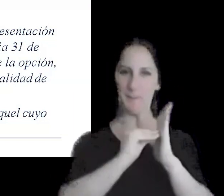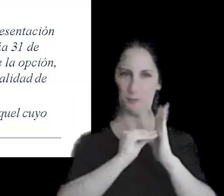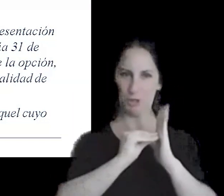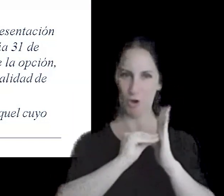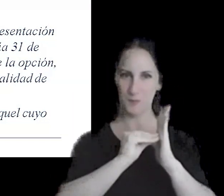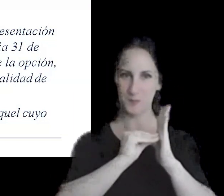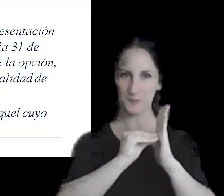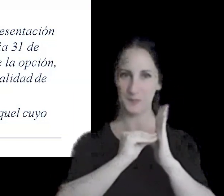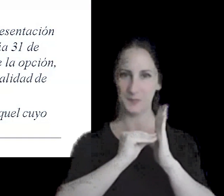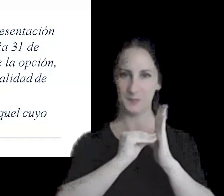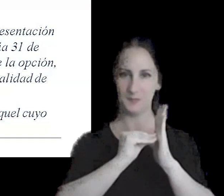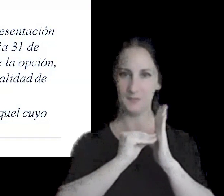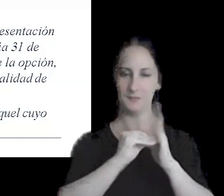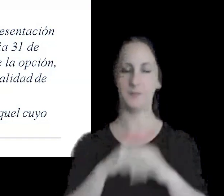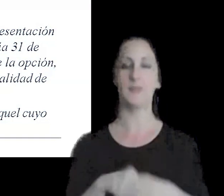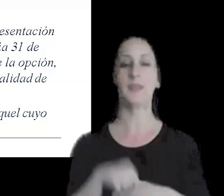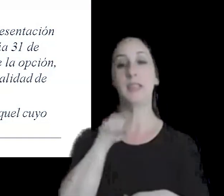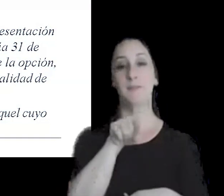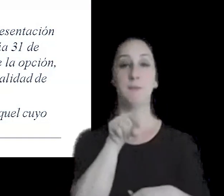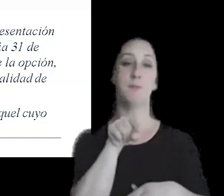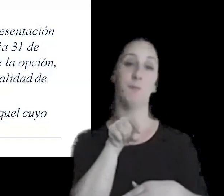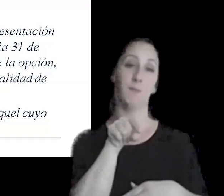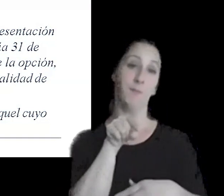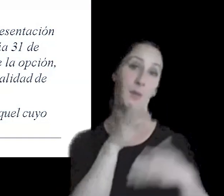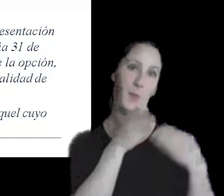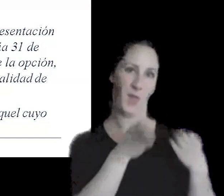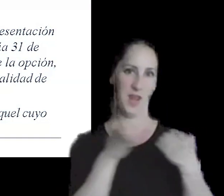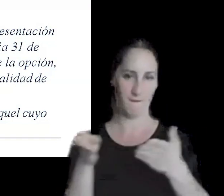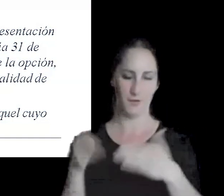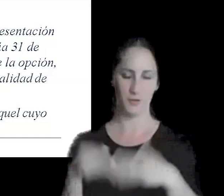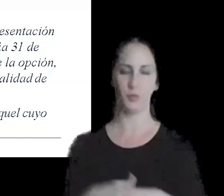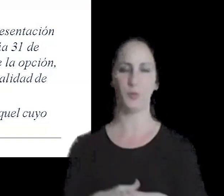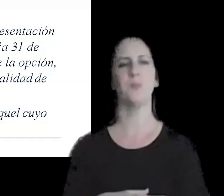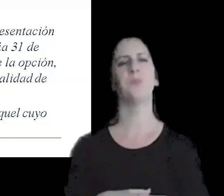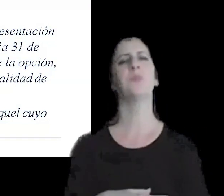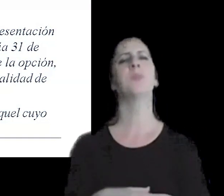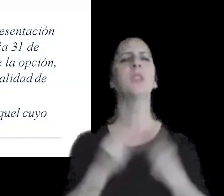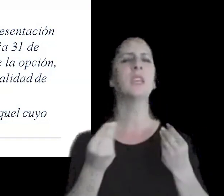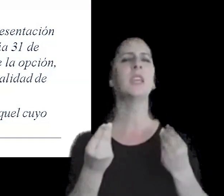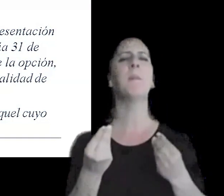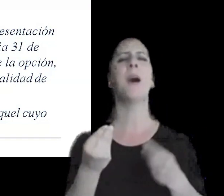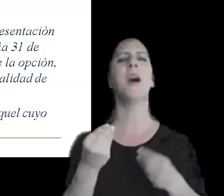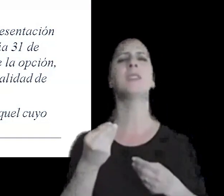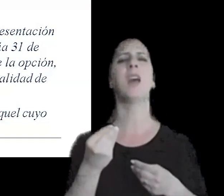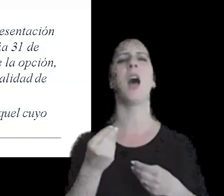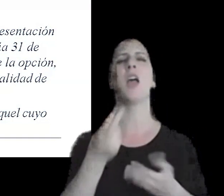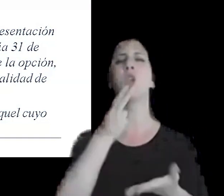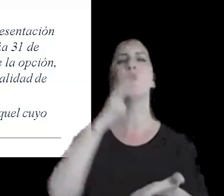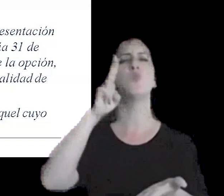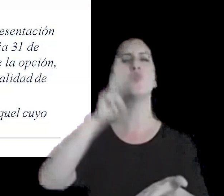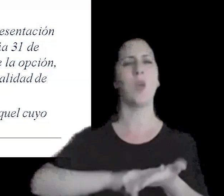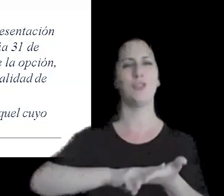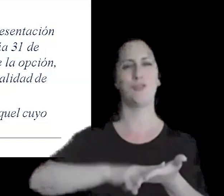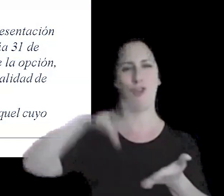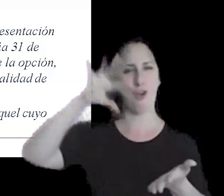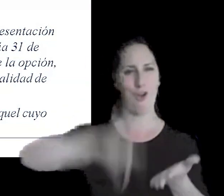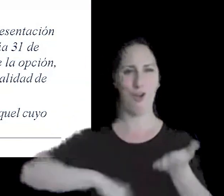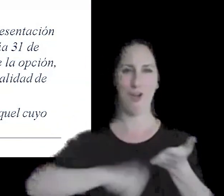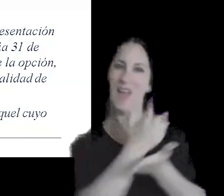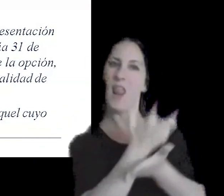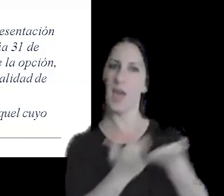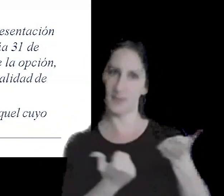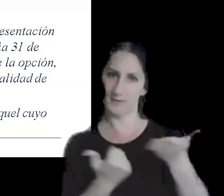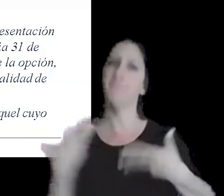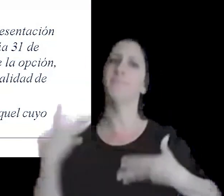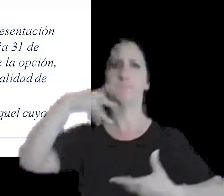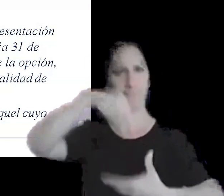digamos este beneficio ¿qué pasa con el impuesto a las ganancias que también entra en esta opción